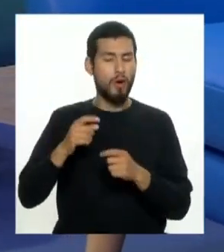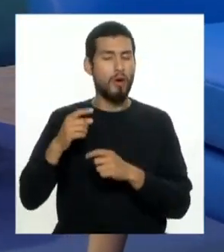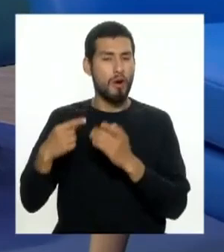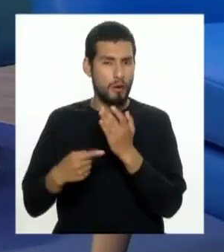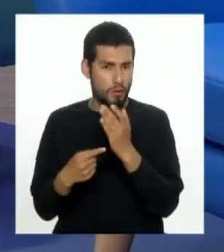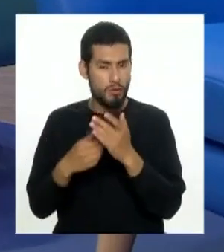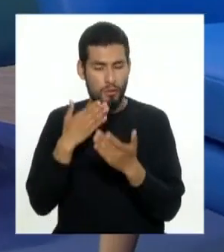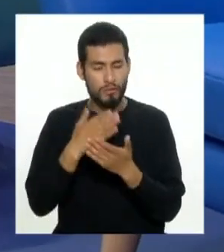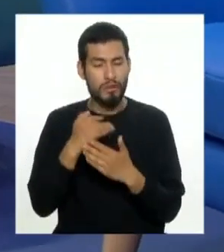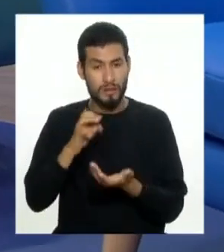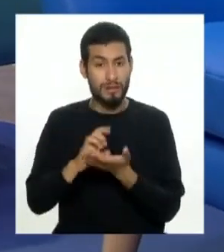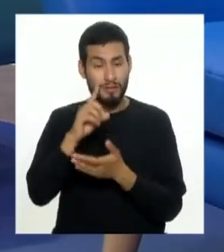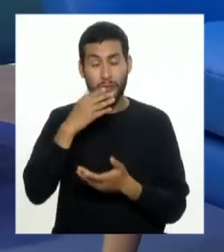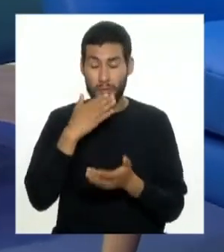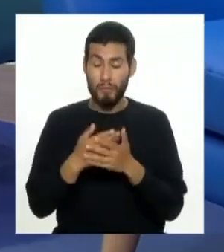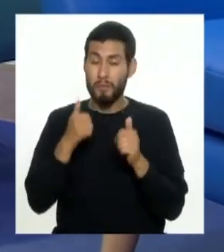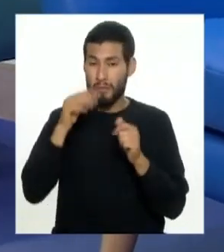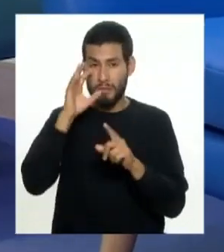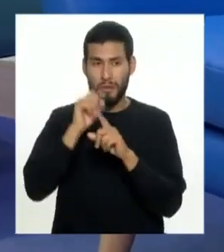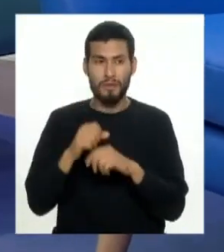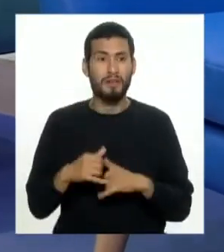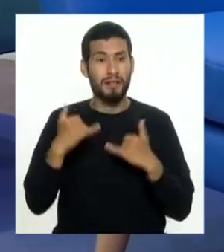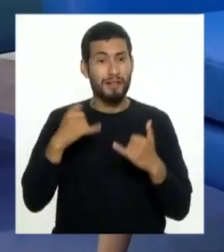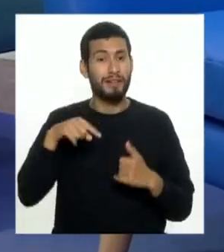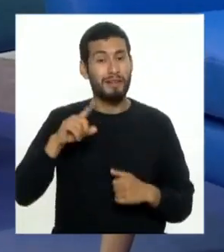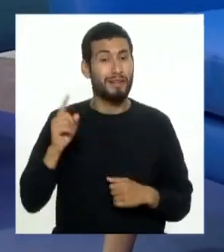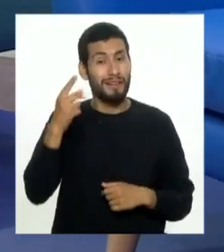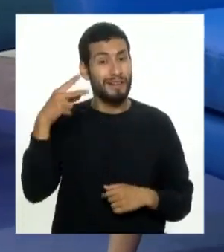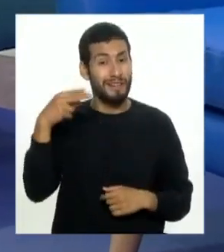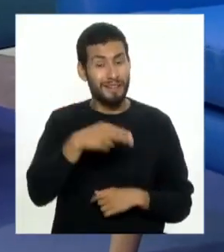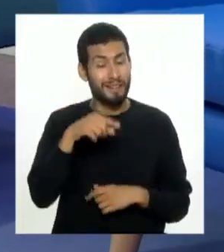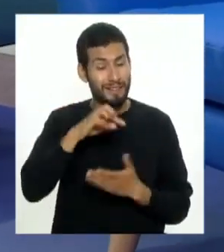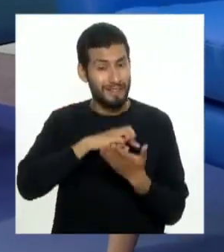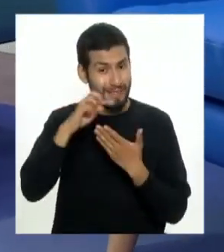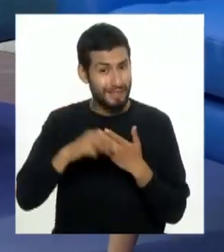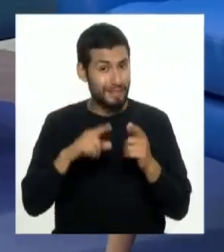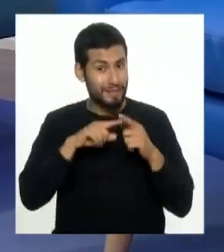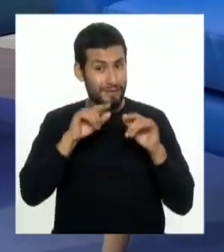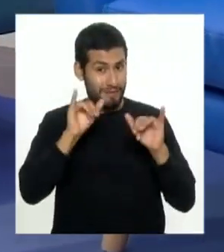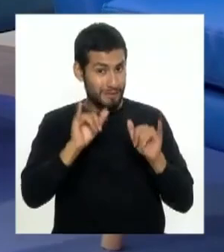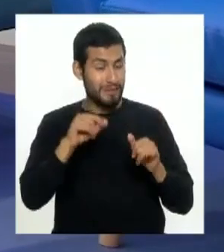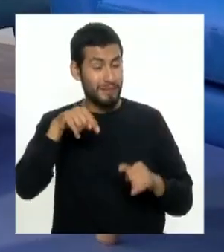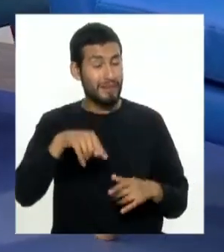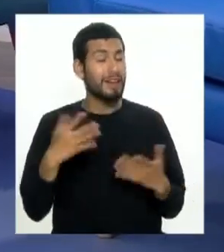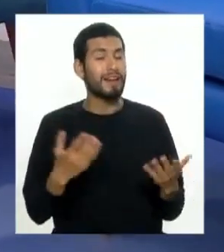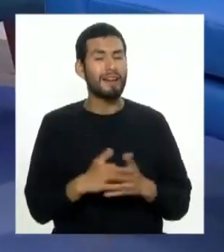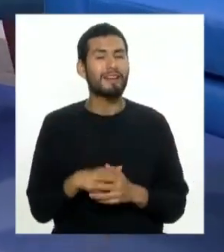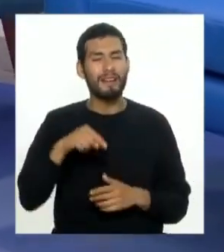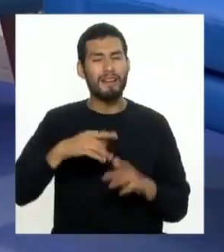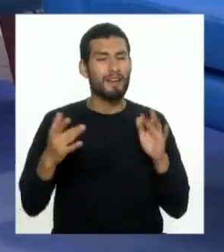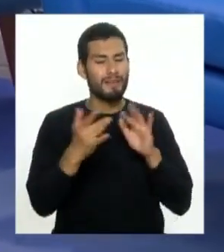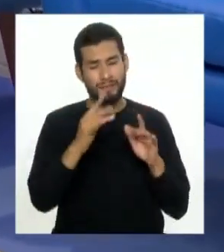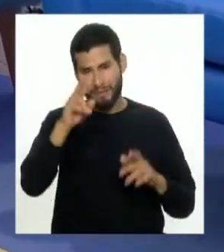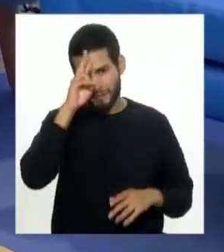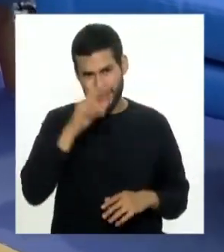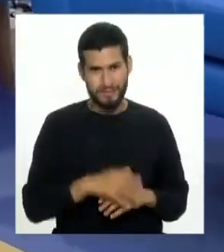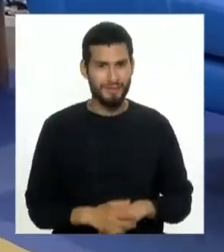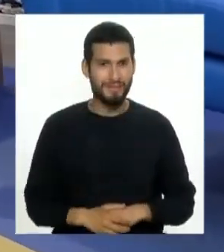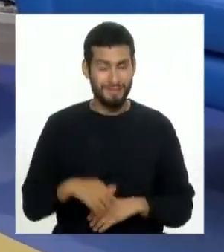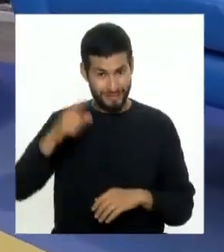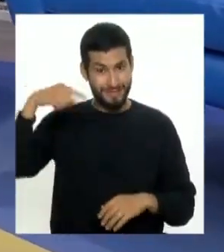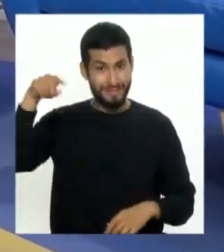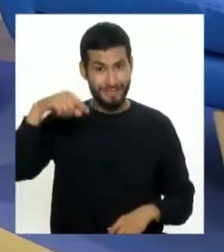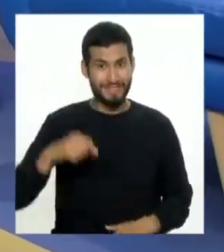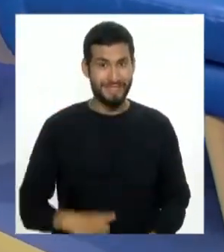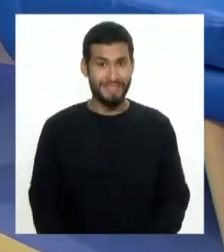y aquí hemos visto un caso de éxito. Así es y nosotros nos vamos al primer corte del programa pero no te muevas porque estás aquí esto es Conecta Perú ya